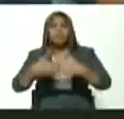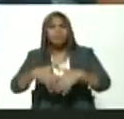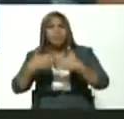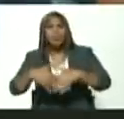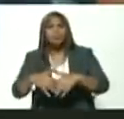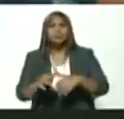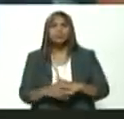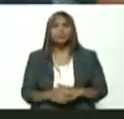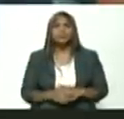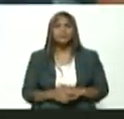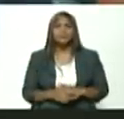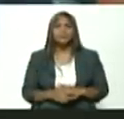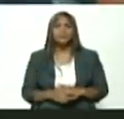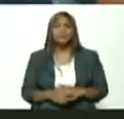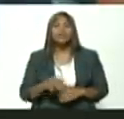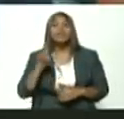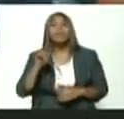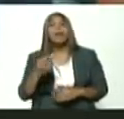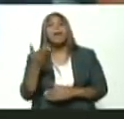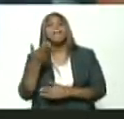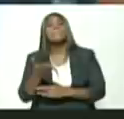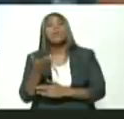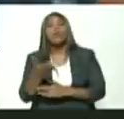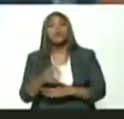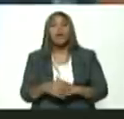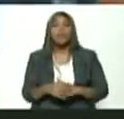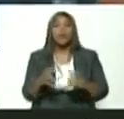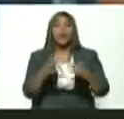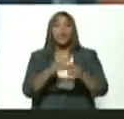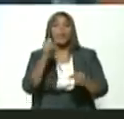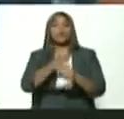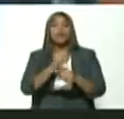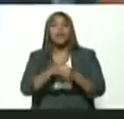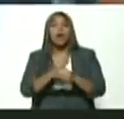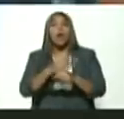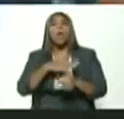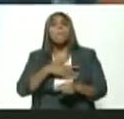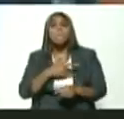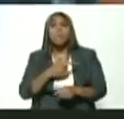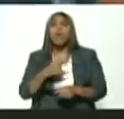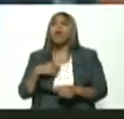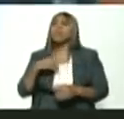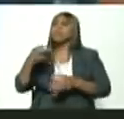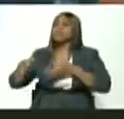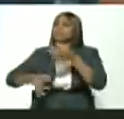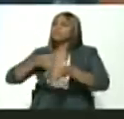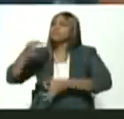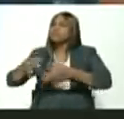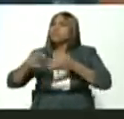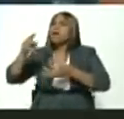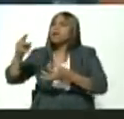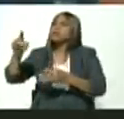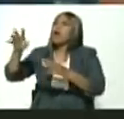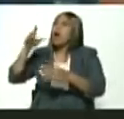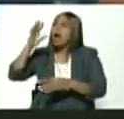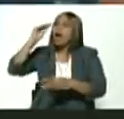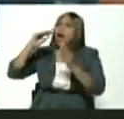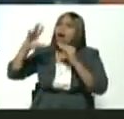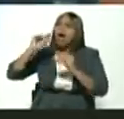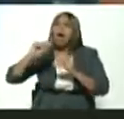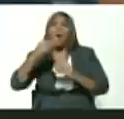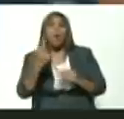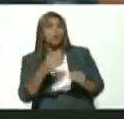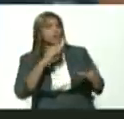y es importante que la clase trabajadora sea escuchada sea incorporada en las